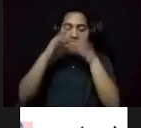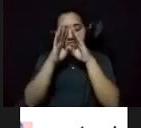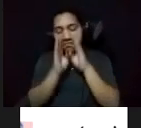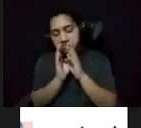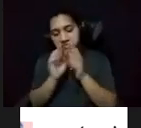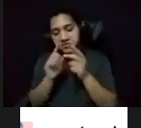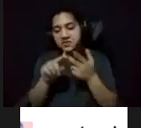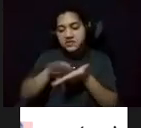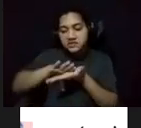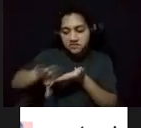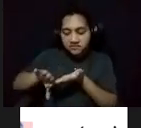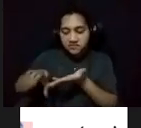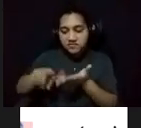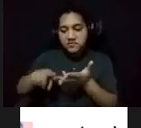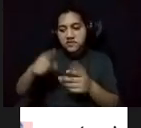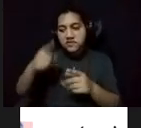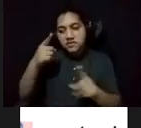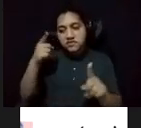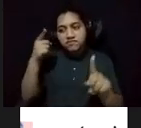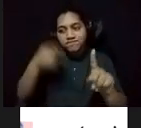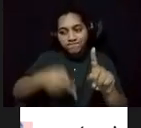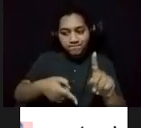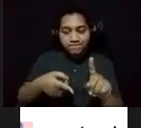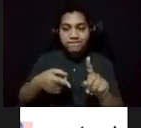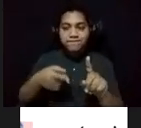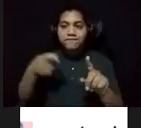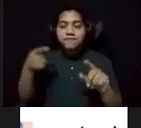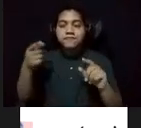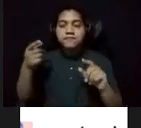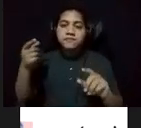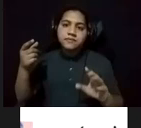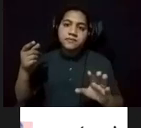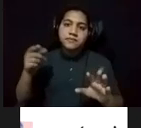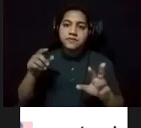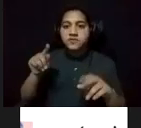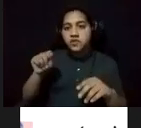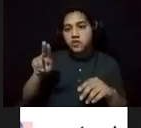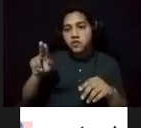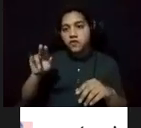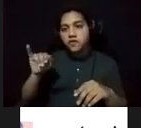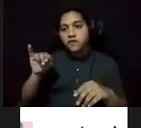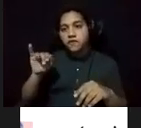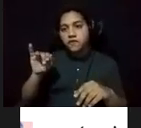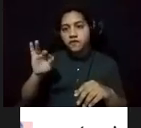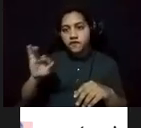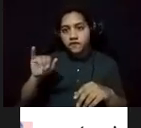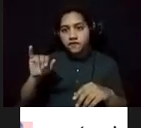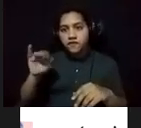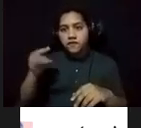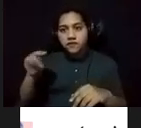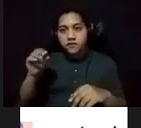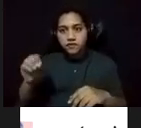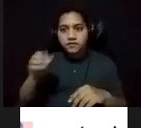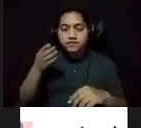marginalidad y los sueños truncados. El maestro Tufiño, también conocido como Don Tefo, tuvo una